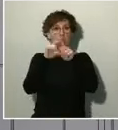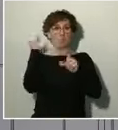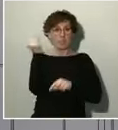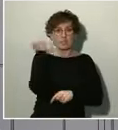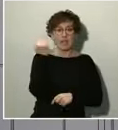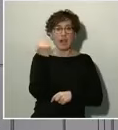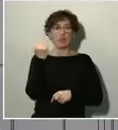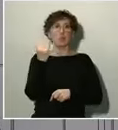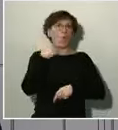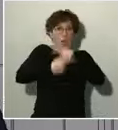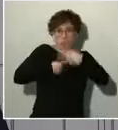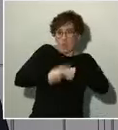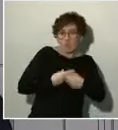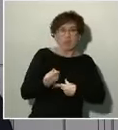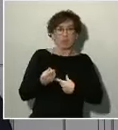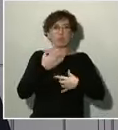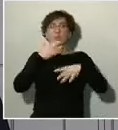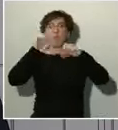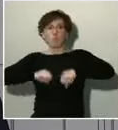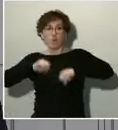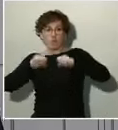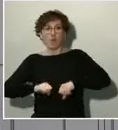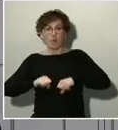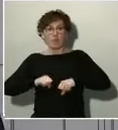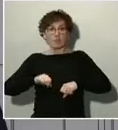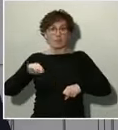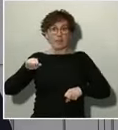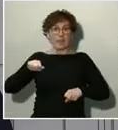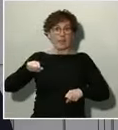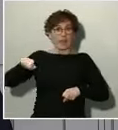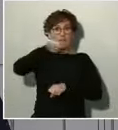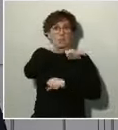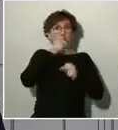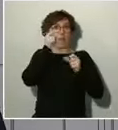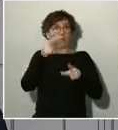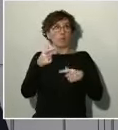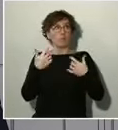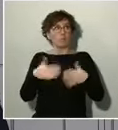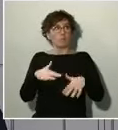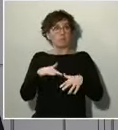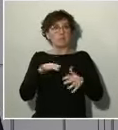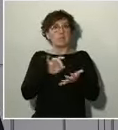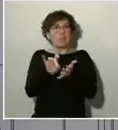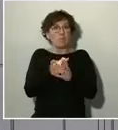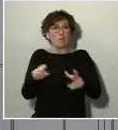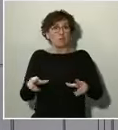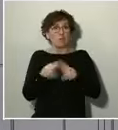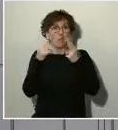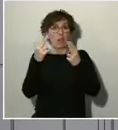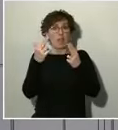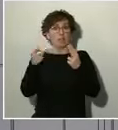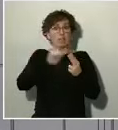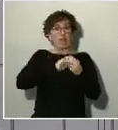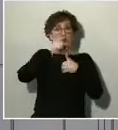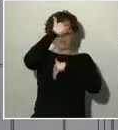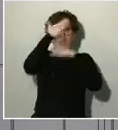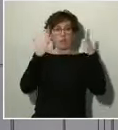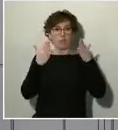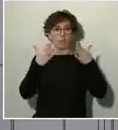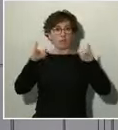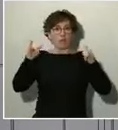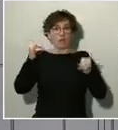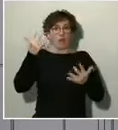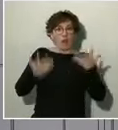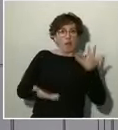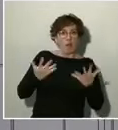los mayores que ven como los servicios sociales puedan verse desatendidos o que puedan tener ese miedo a que se puedan desatender,